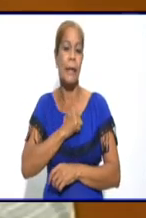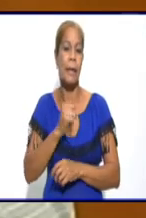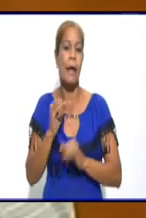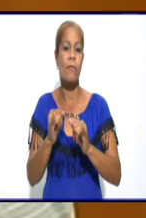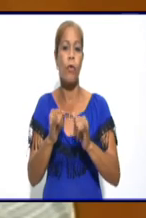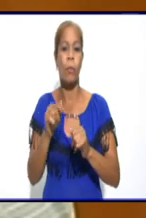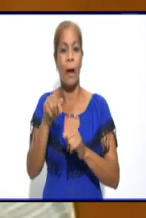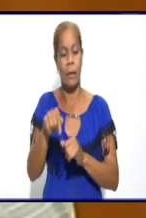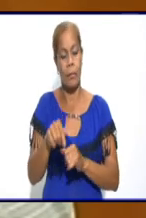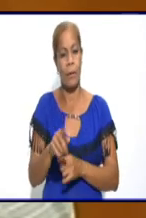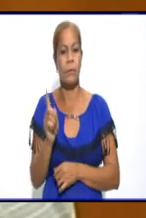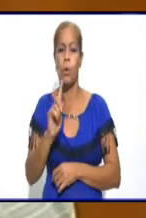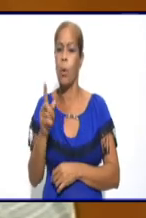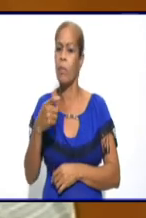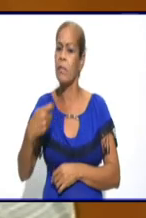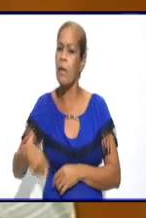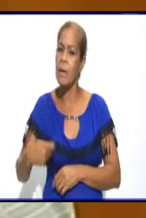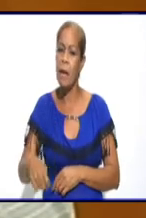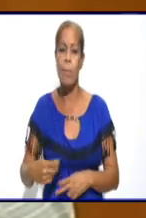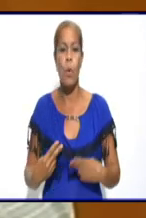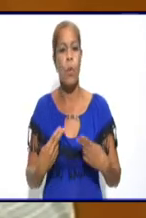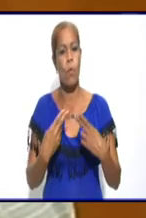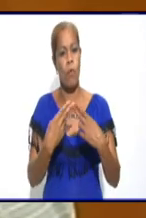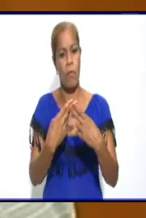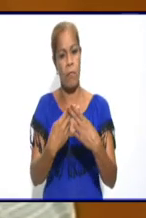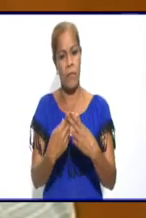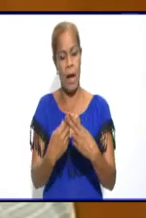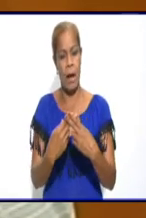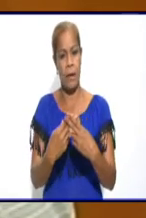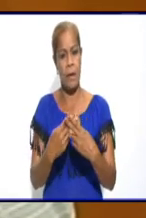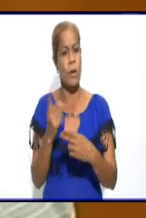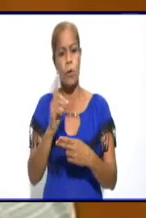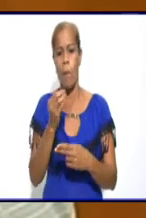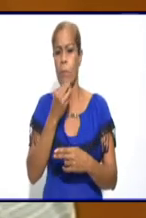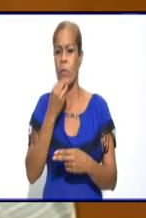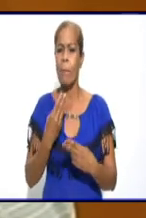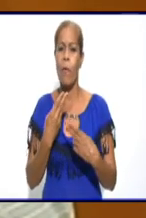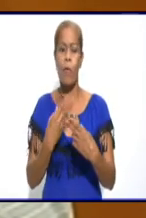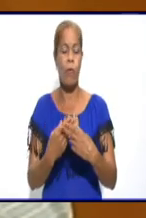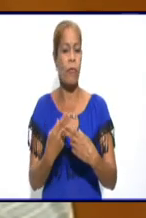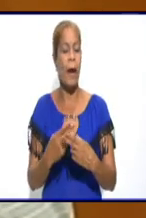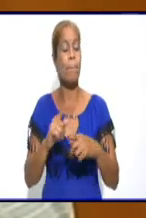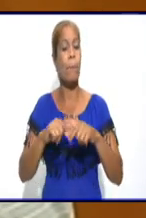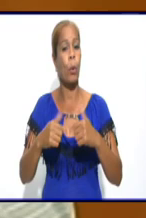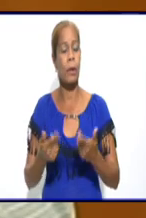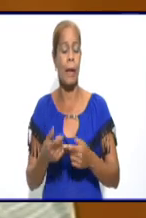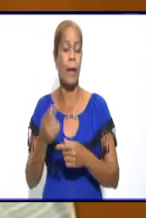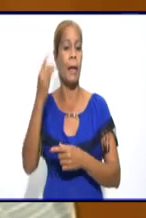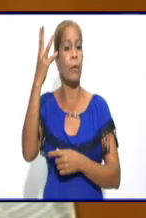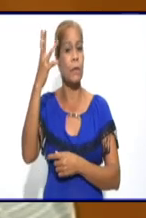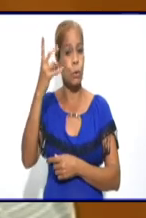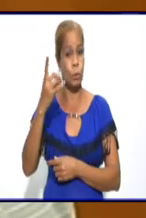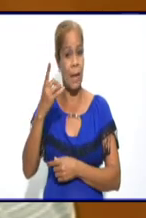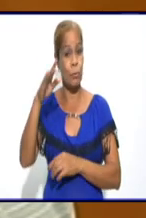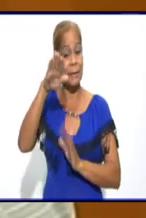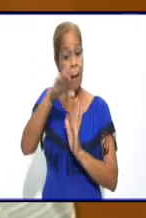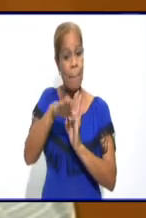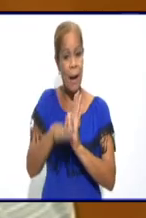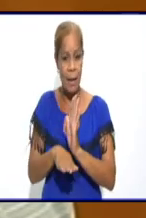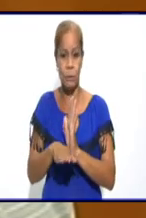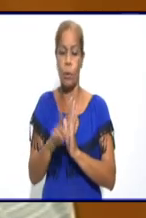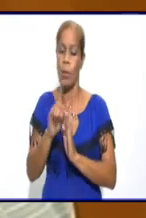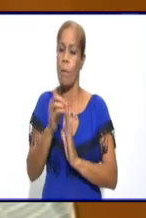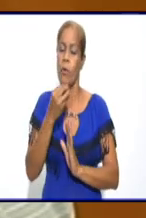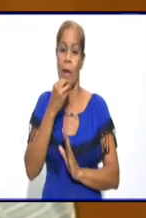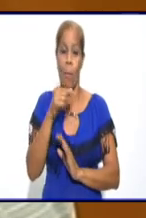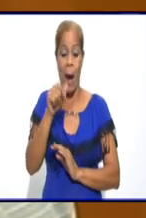no confiarse jamás, no pensar que porque los números están bajando quiere decir que ya tenemos el control de la epidemia. La